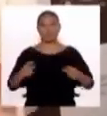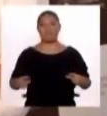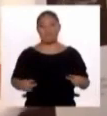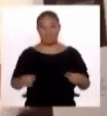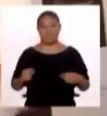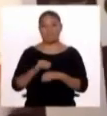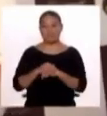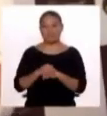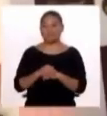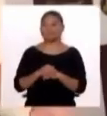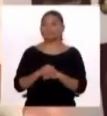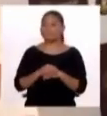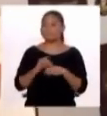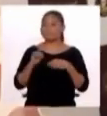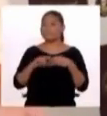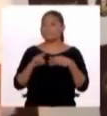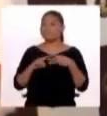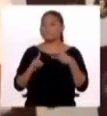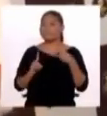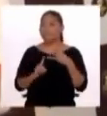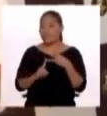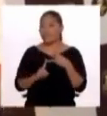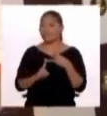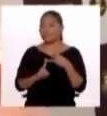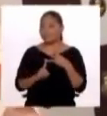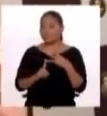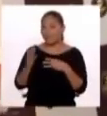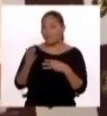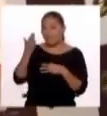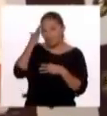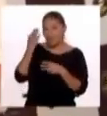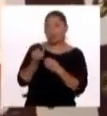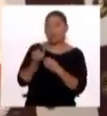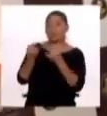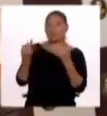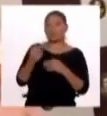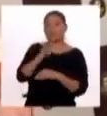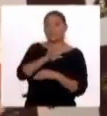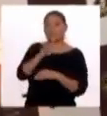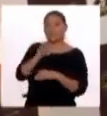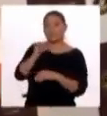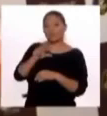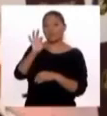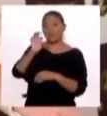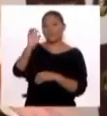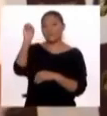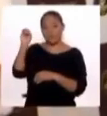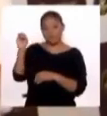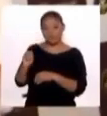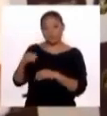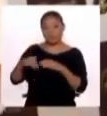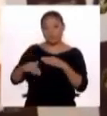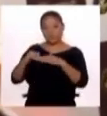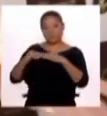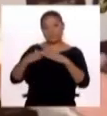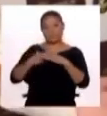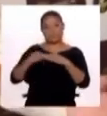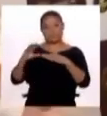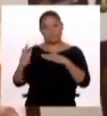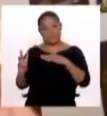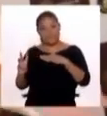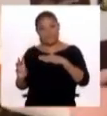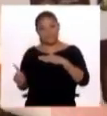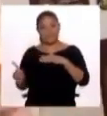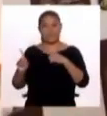en 6.5 puntos porcentuales. ¿A qué cantidad? A 33.9% en niños y niñas de 6 a 35 meses de edad en